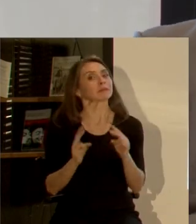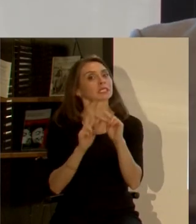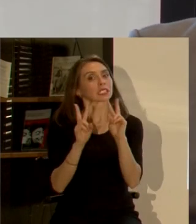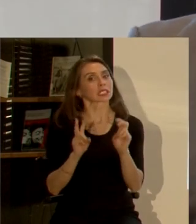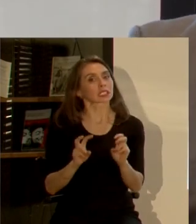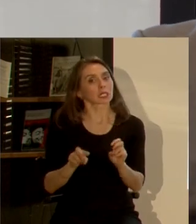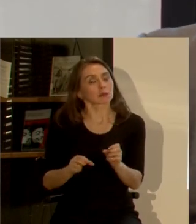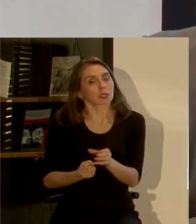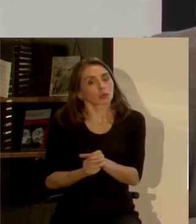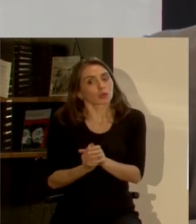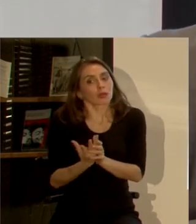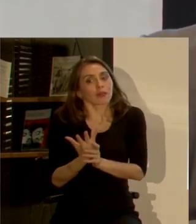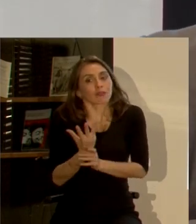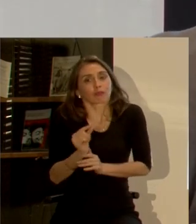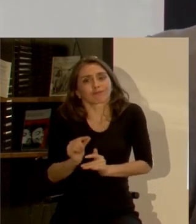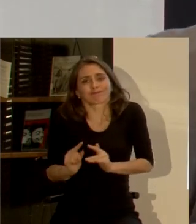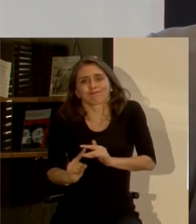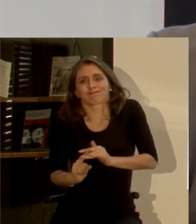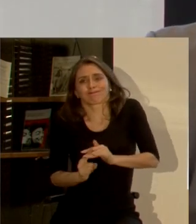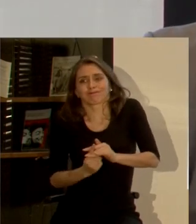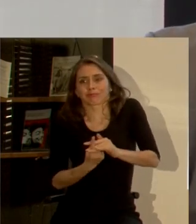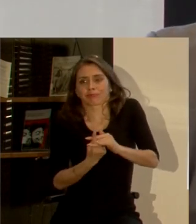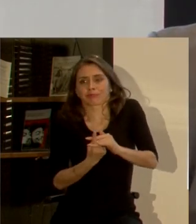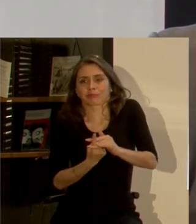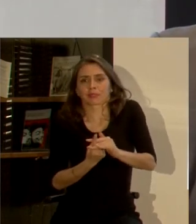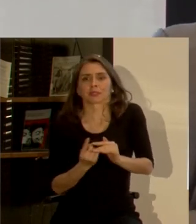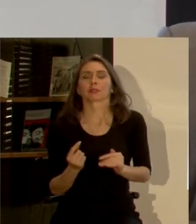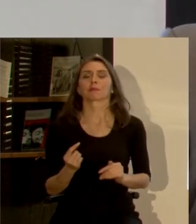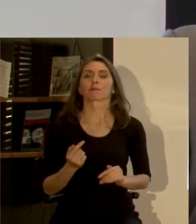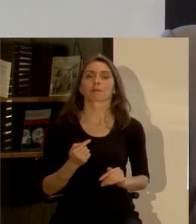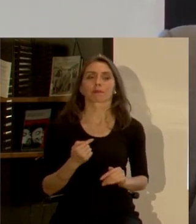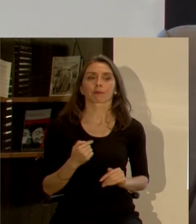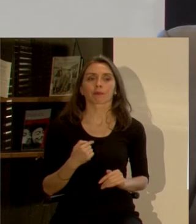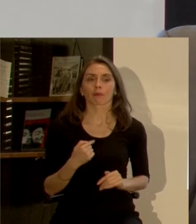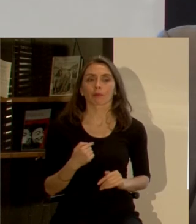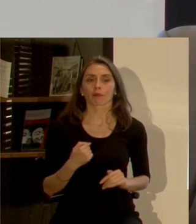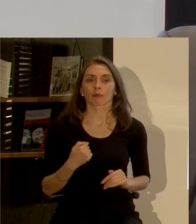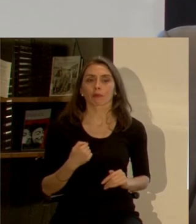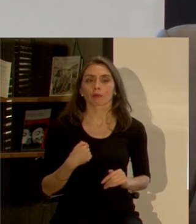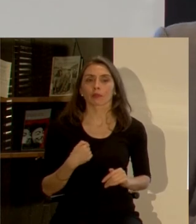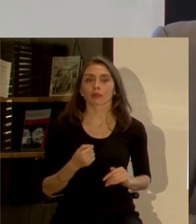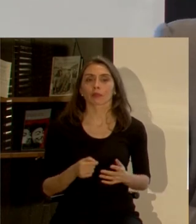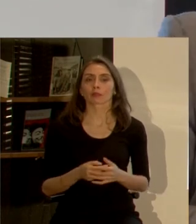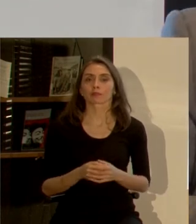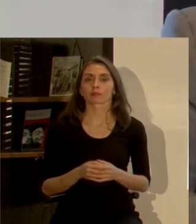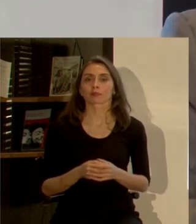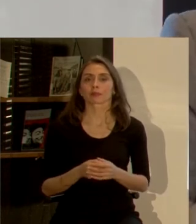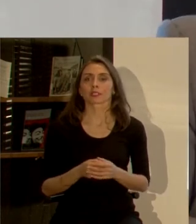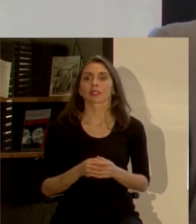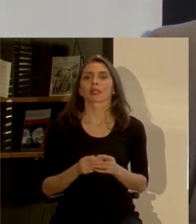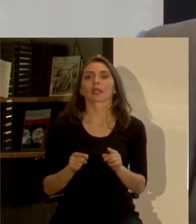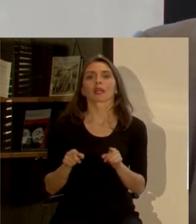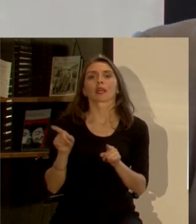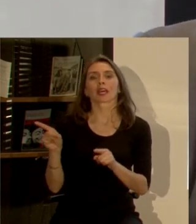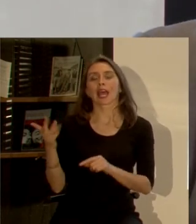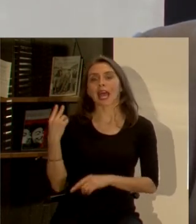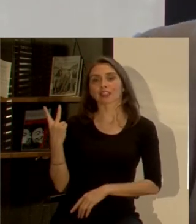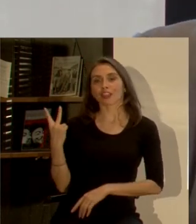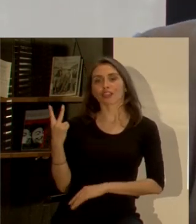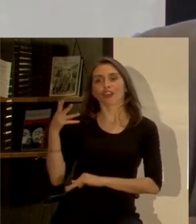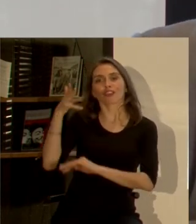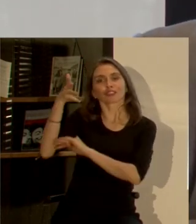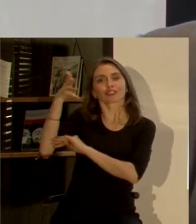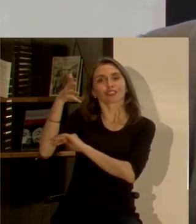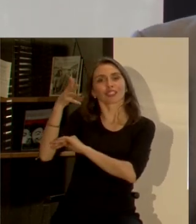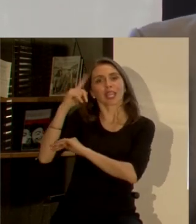bien incipiente y me voy a creo que me voy a salir de la de la de la línea que tenían los dos expositoras